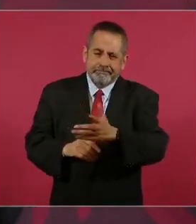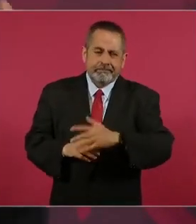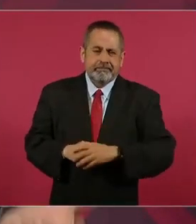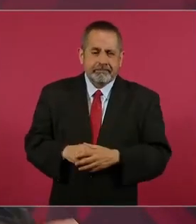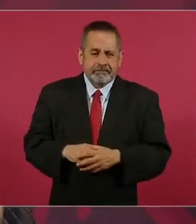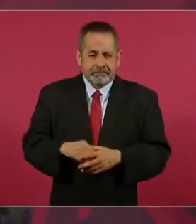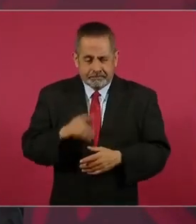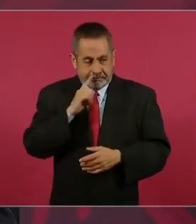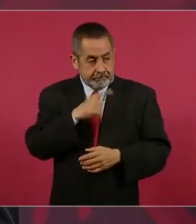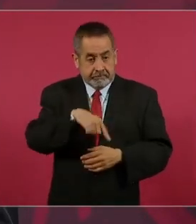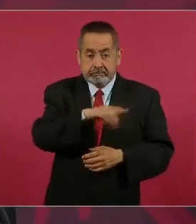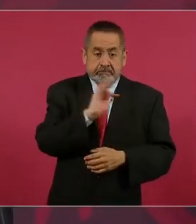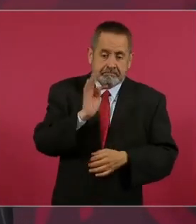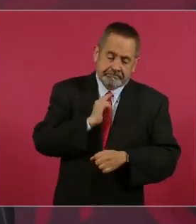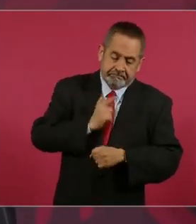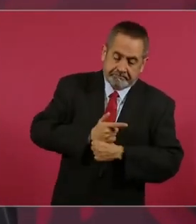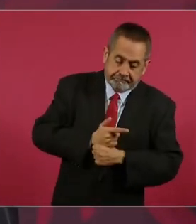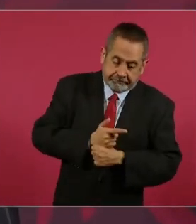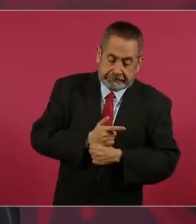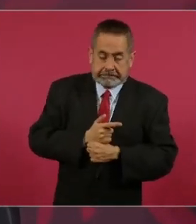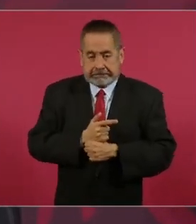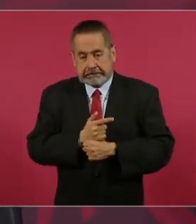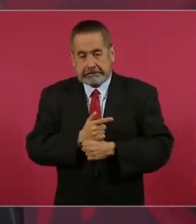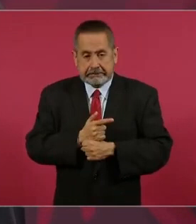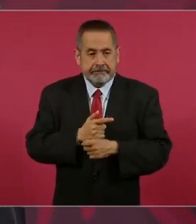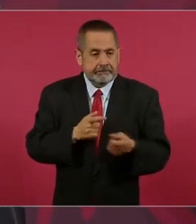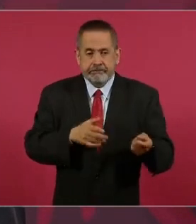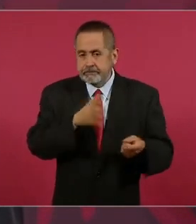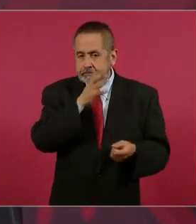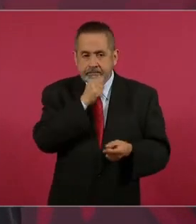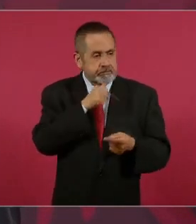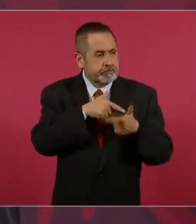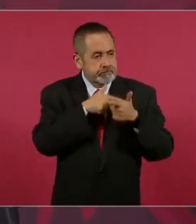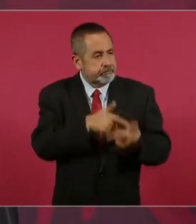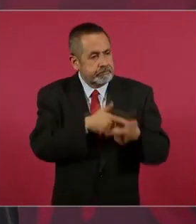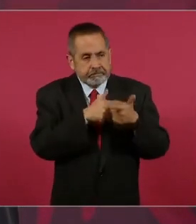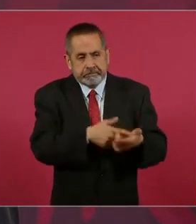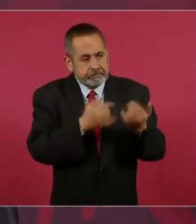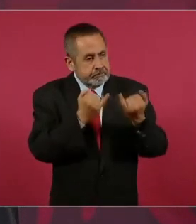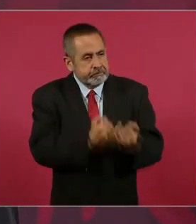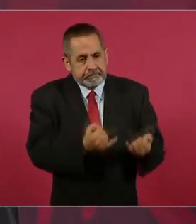ya se dieron cuenta que no pueden continuar así.